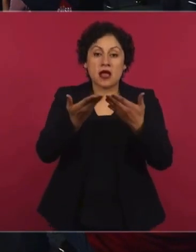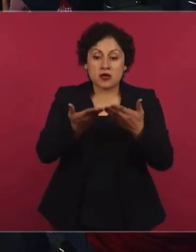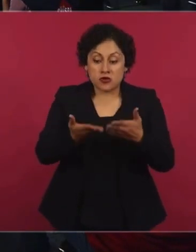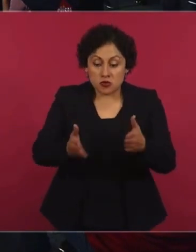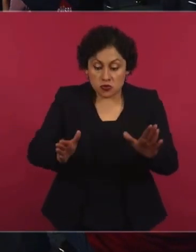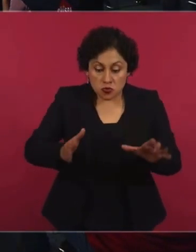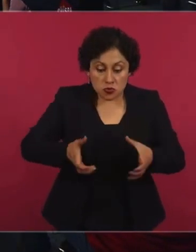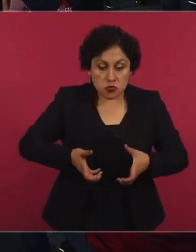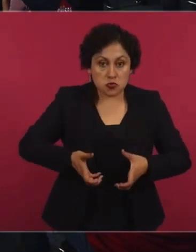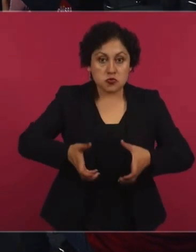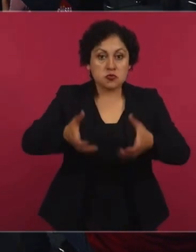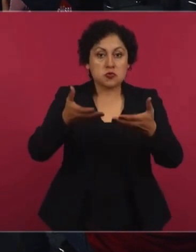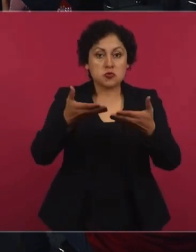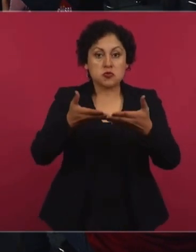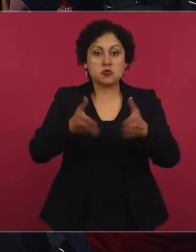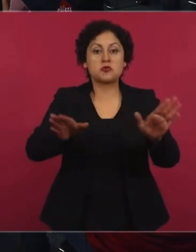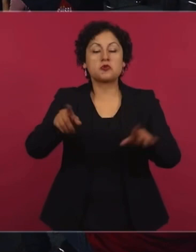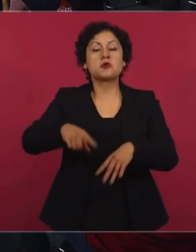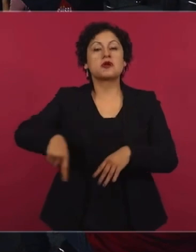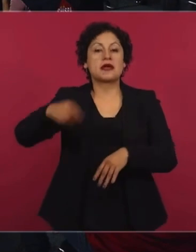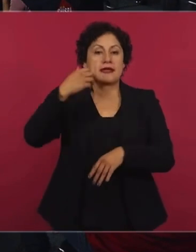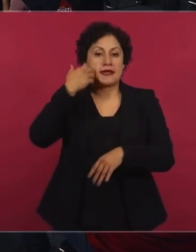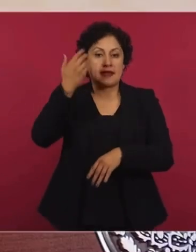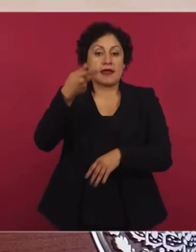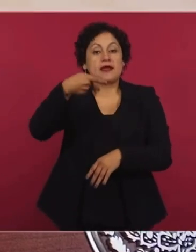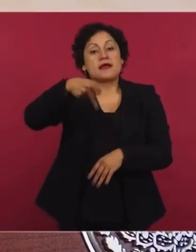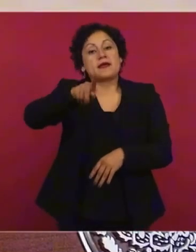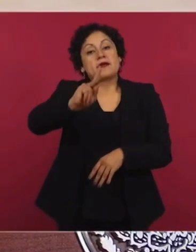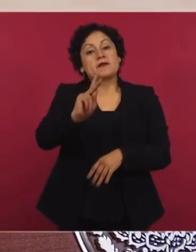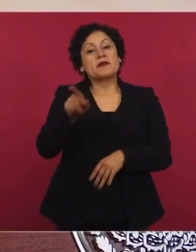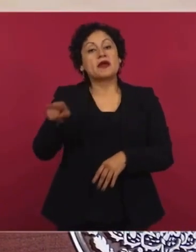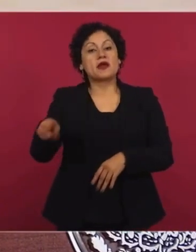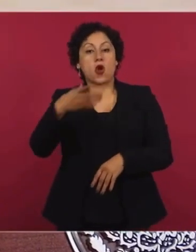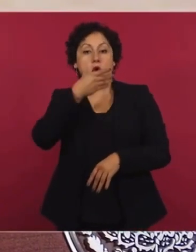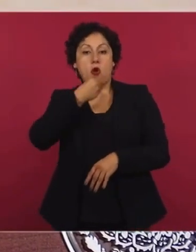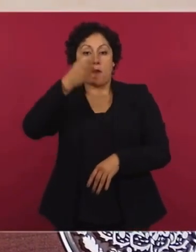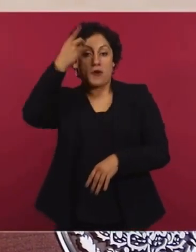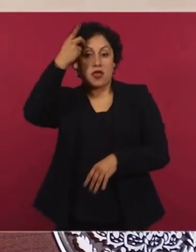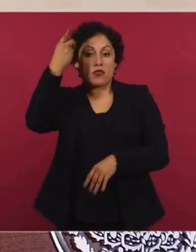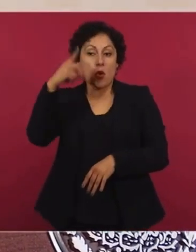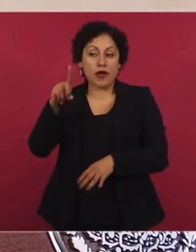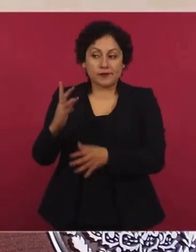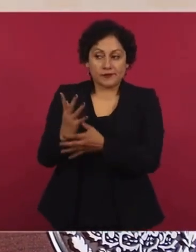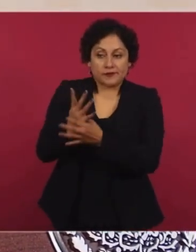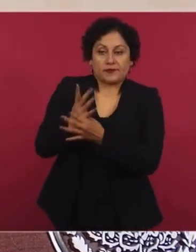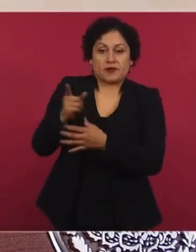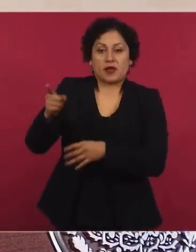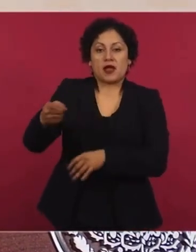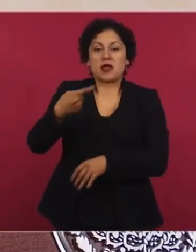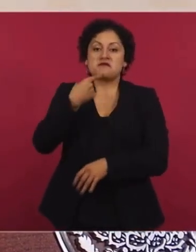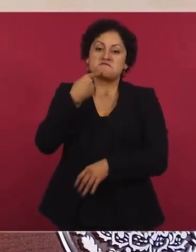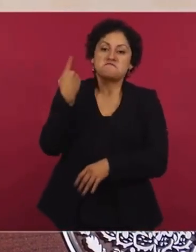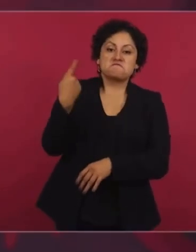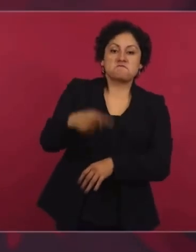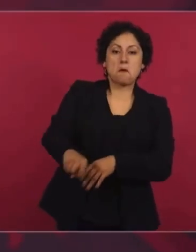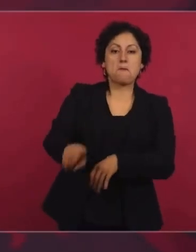y el supuesto dueño presenta un amparo y no